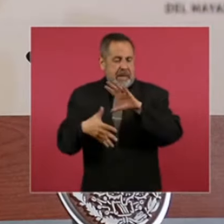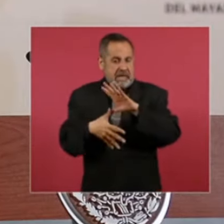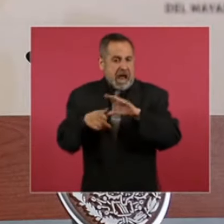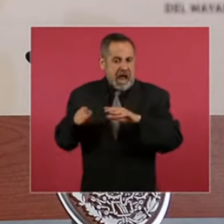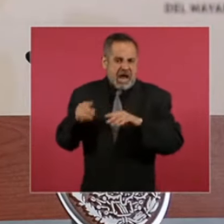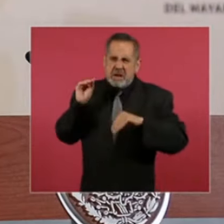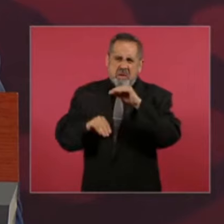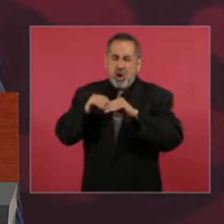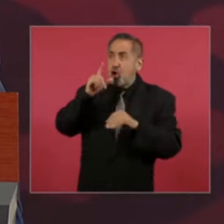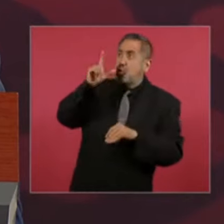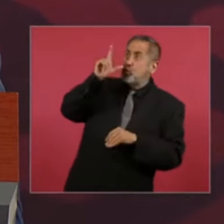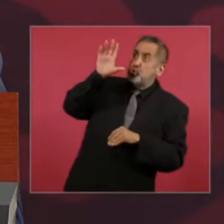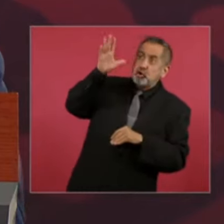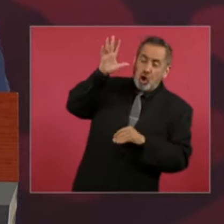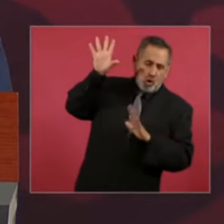en Sonora